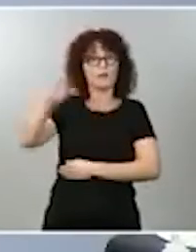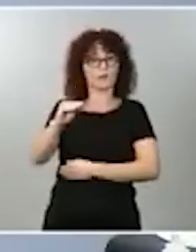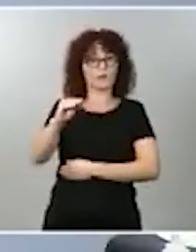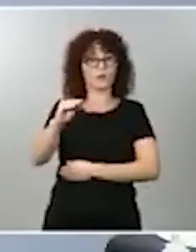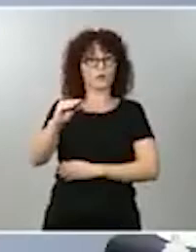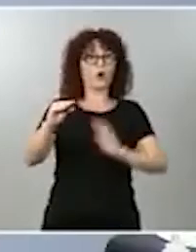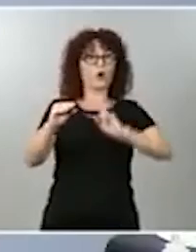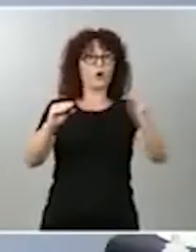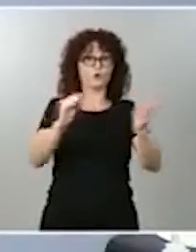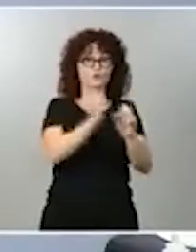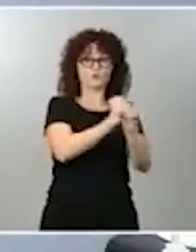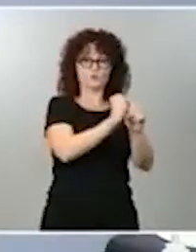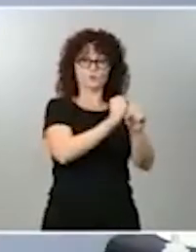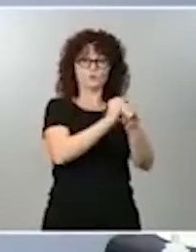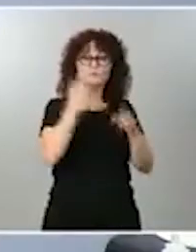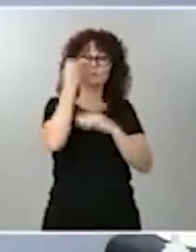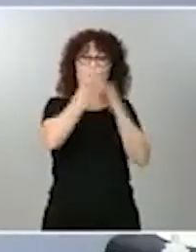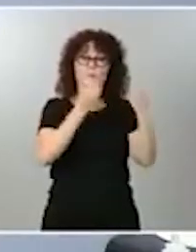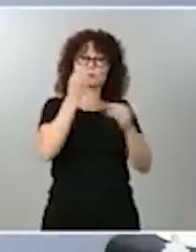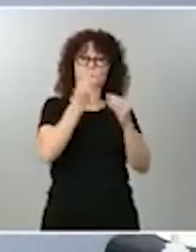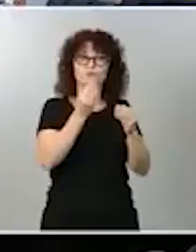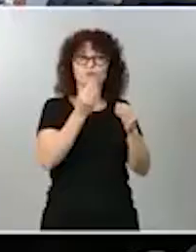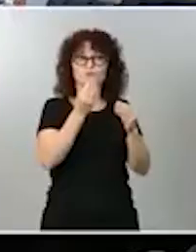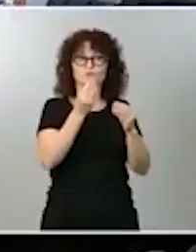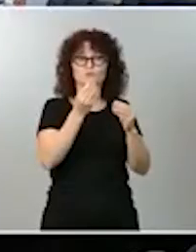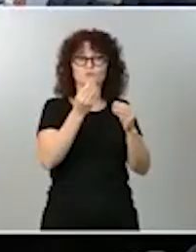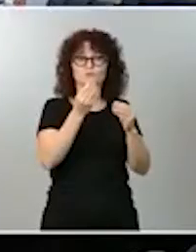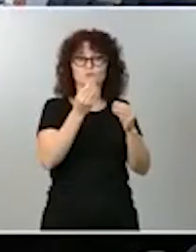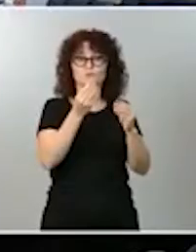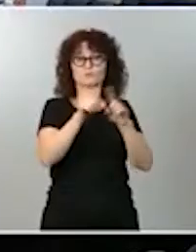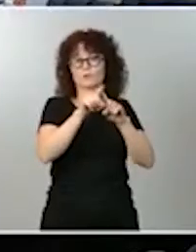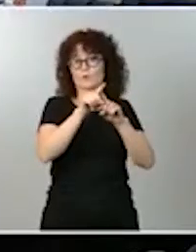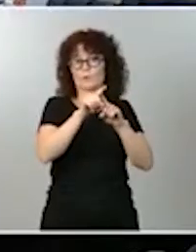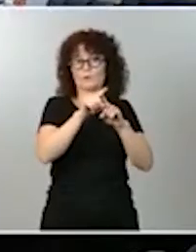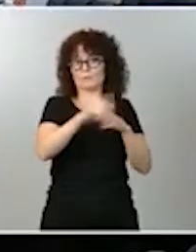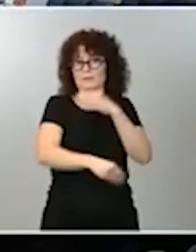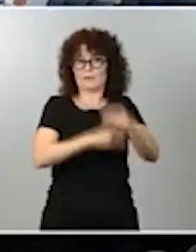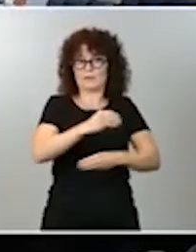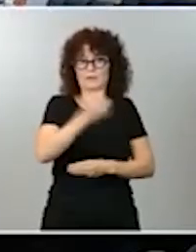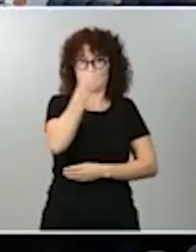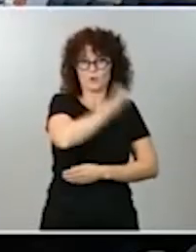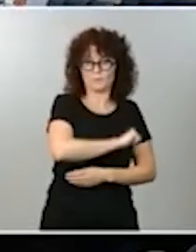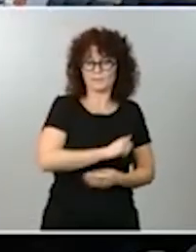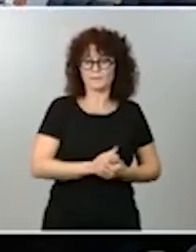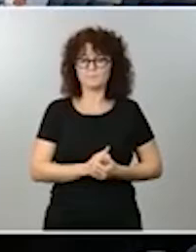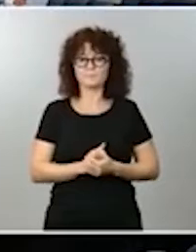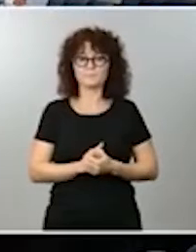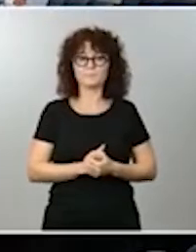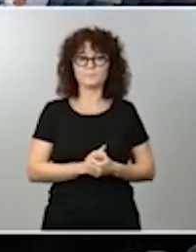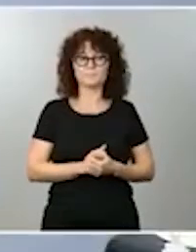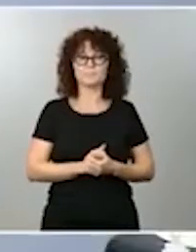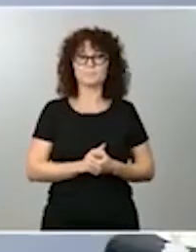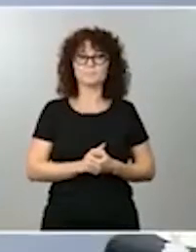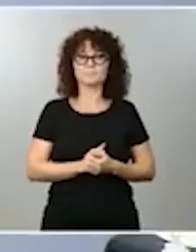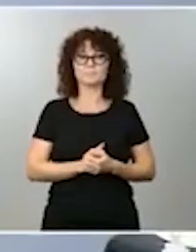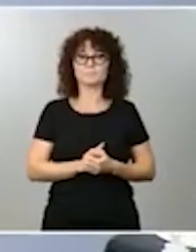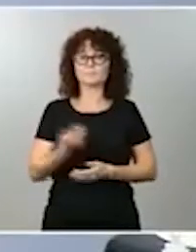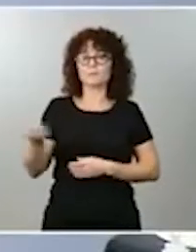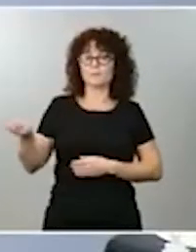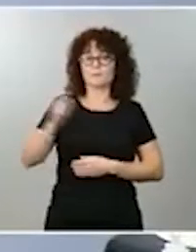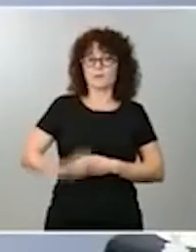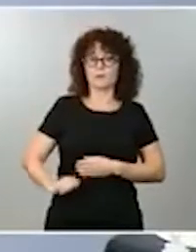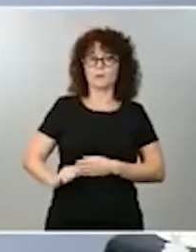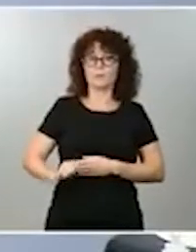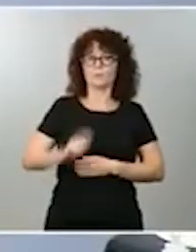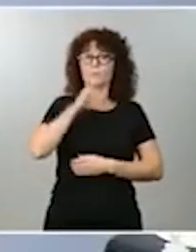tienen igual valor. Entonces, el concepto de igual retribución por trabajos de igual valor es esencial en